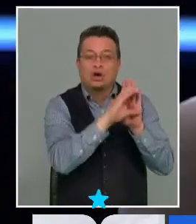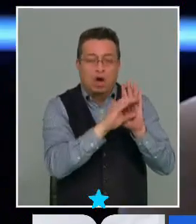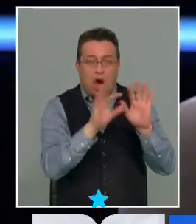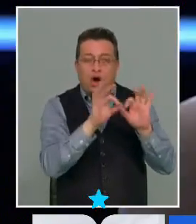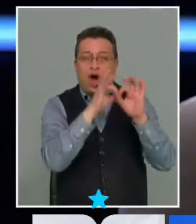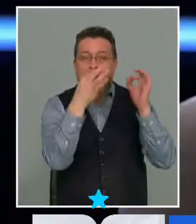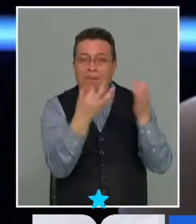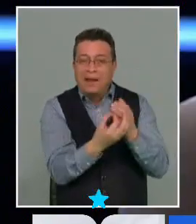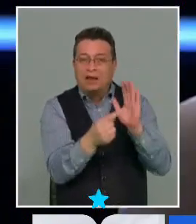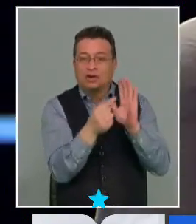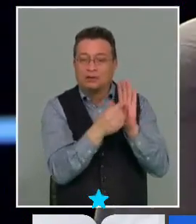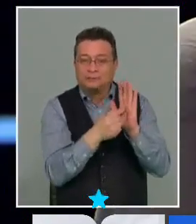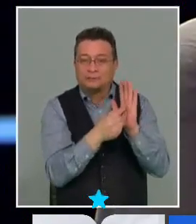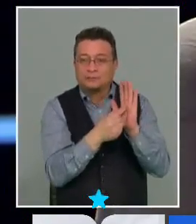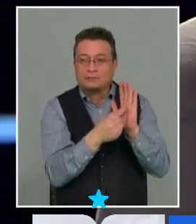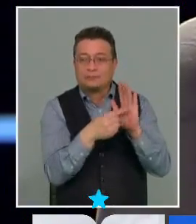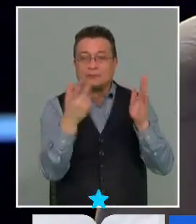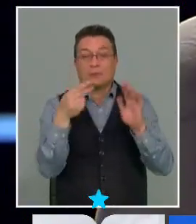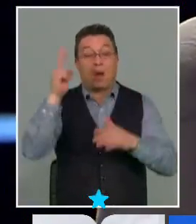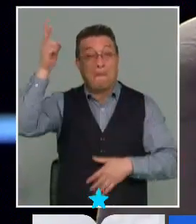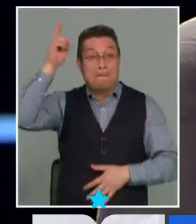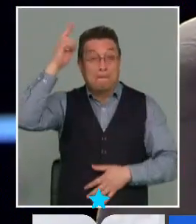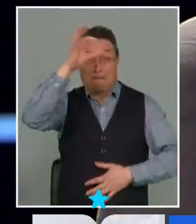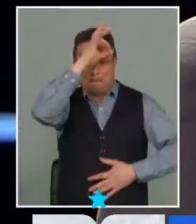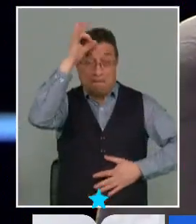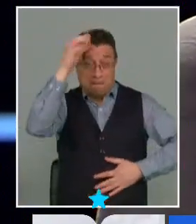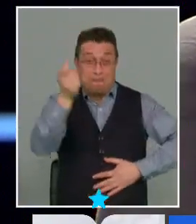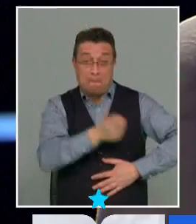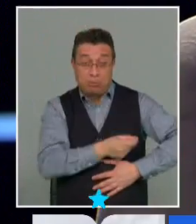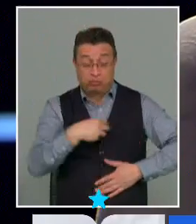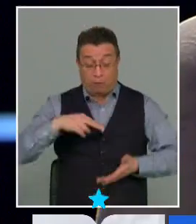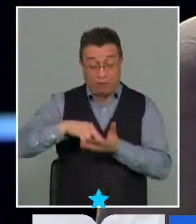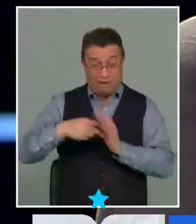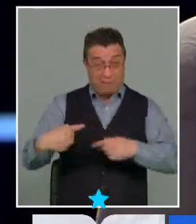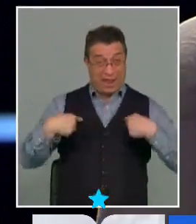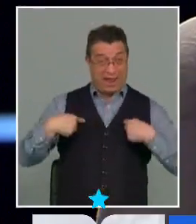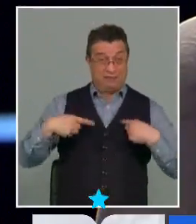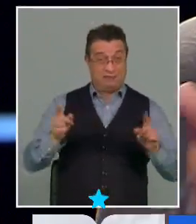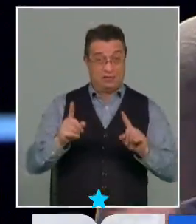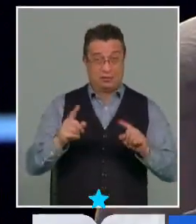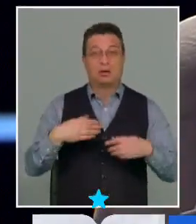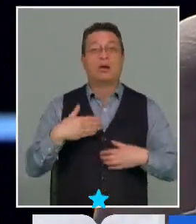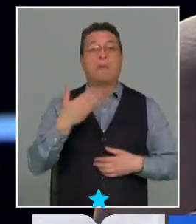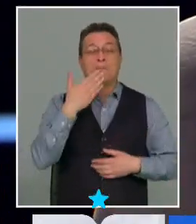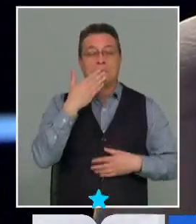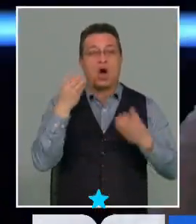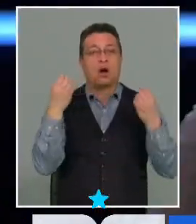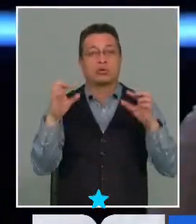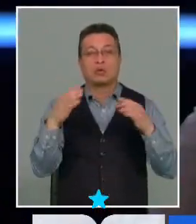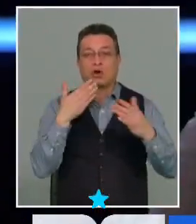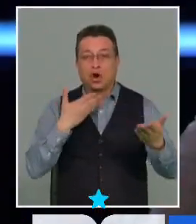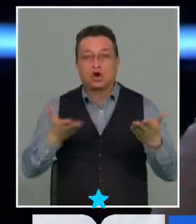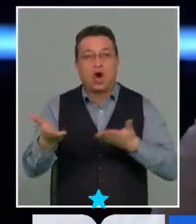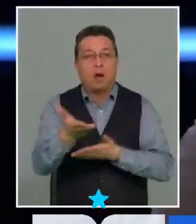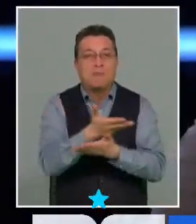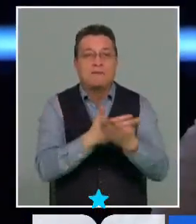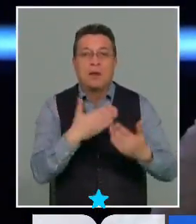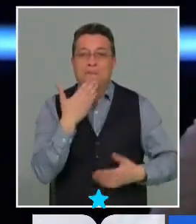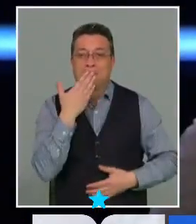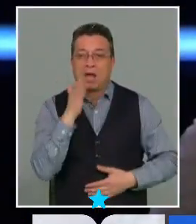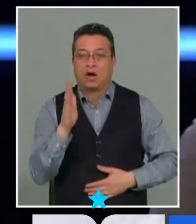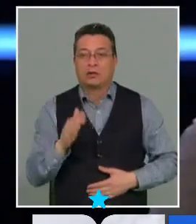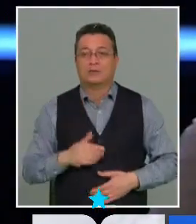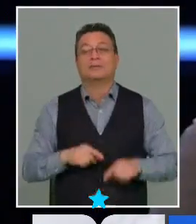completo porque los mapuches no somos un problema somos una oportunidad para poder convivir mejor estamos en eso a todo esto por eso